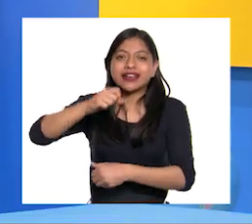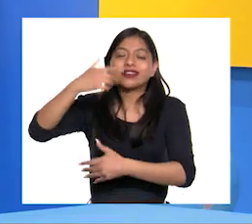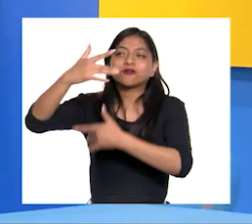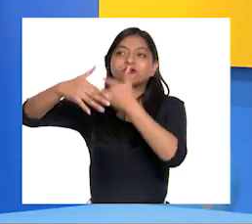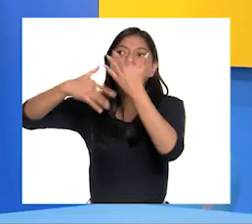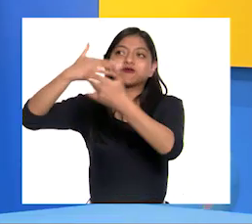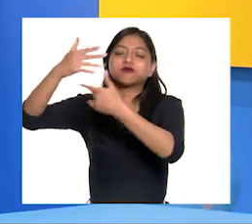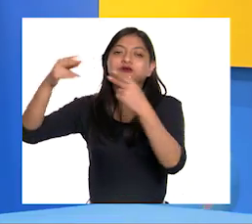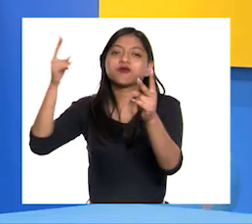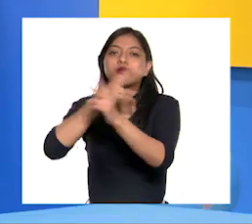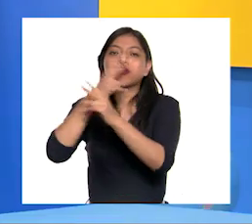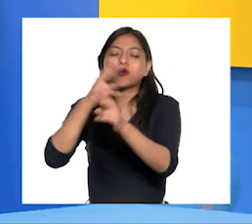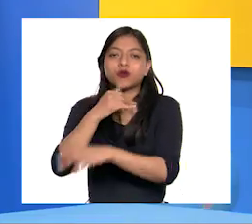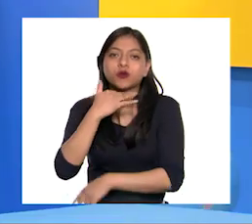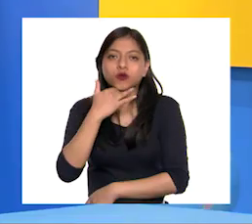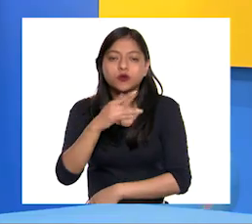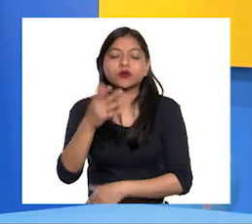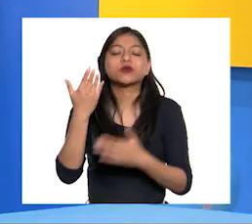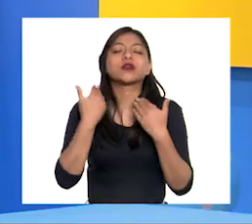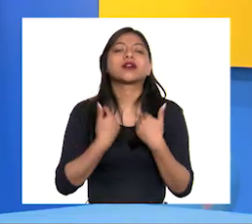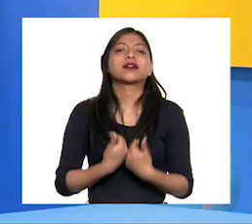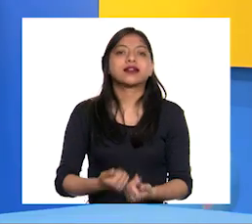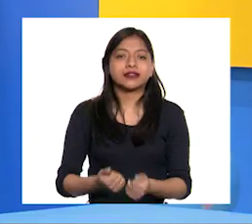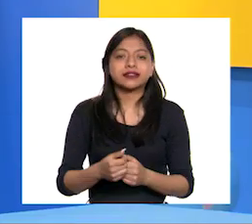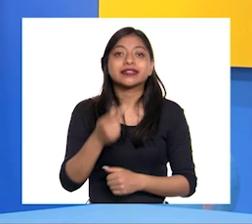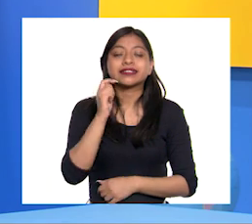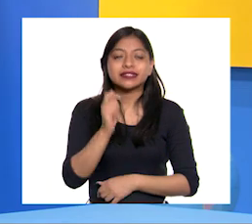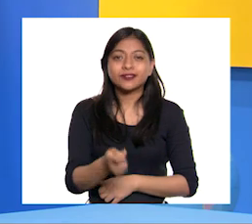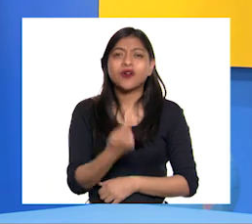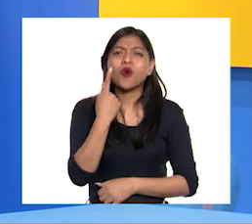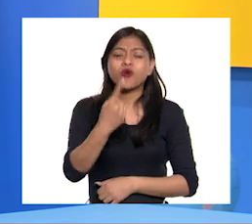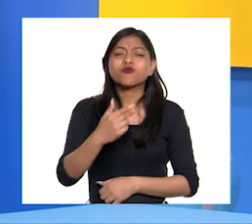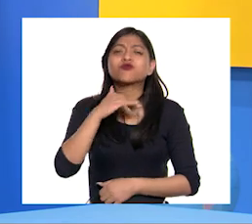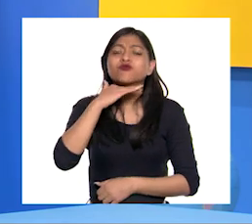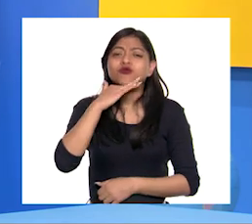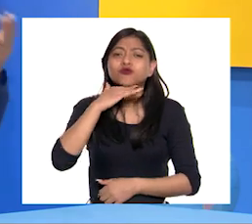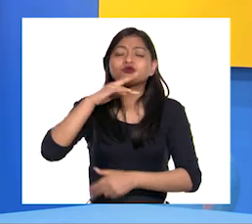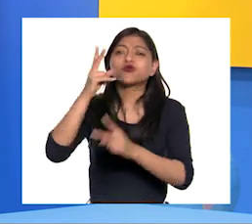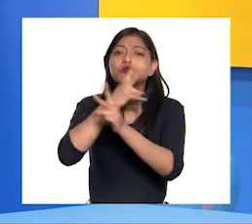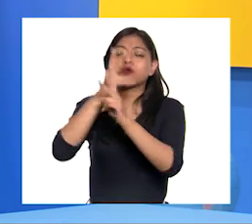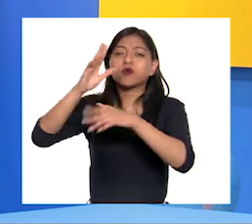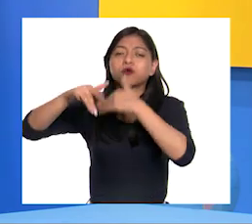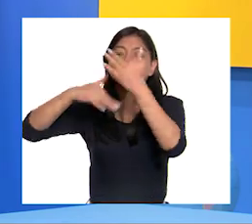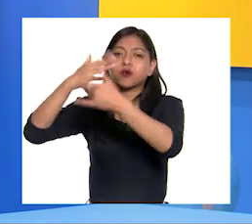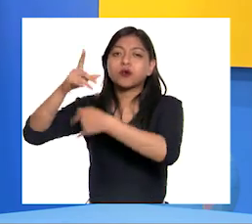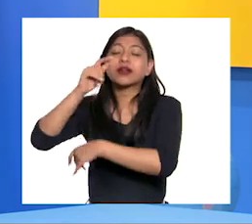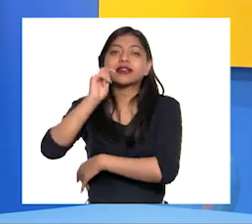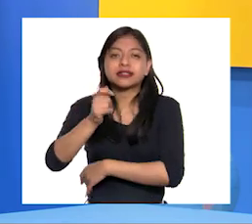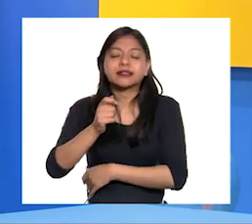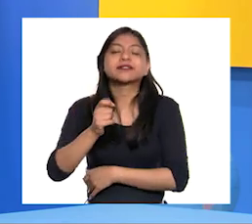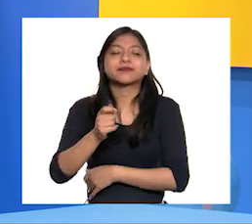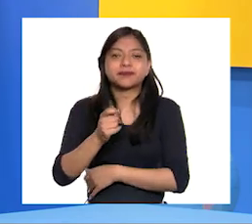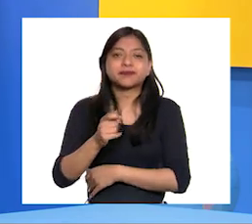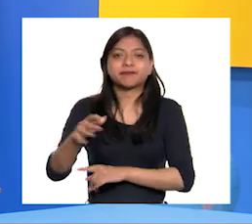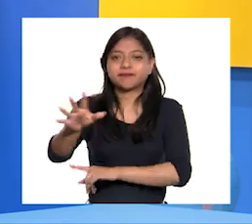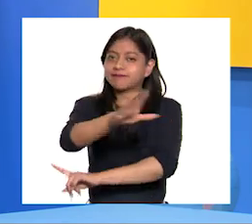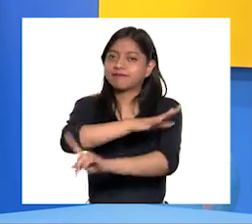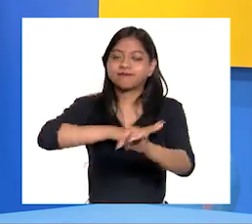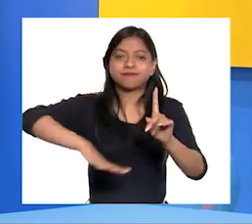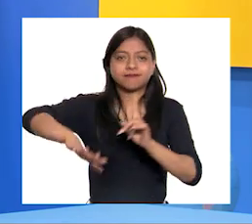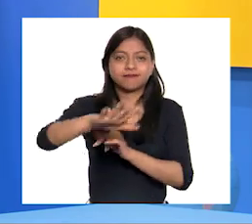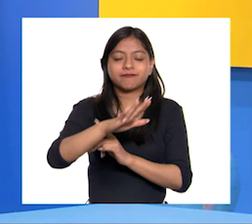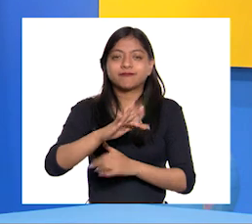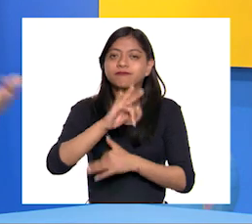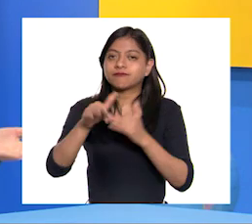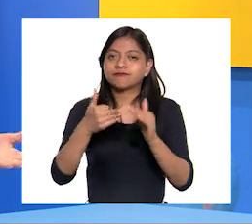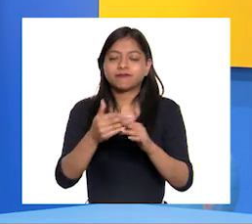Ahora caigo en cuenta en que un agente contaminante en realidad no solo afecta un elemento Los afecta a todos de